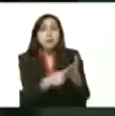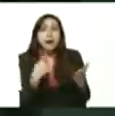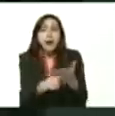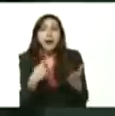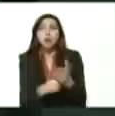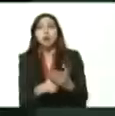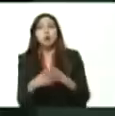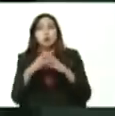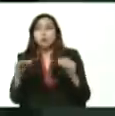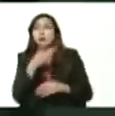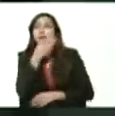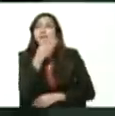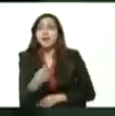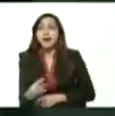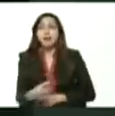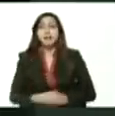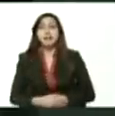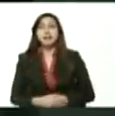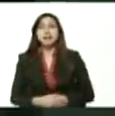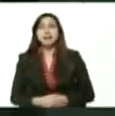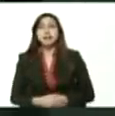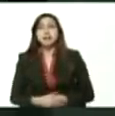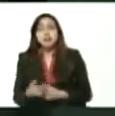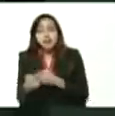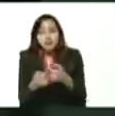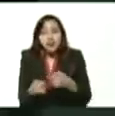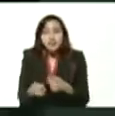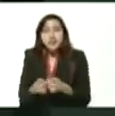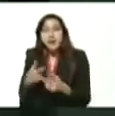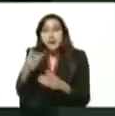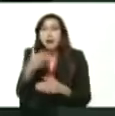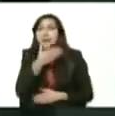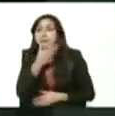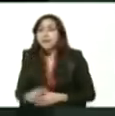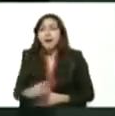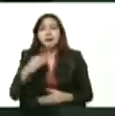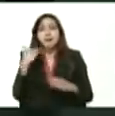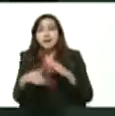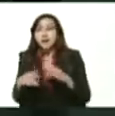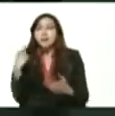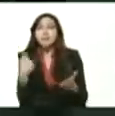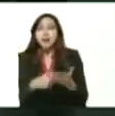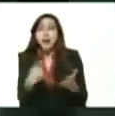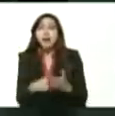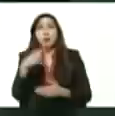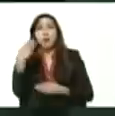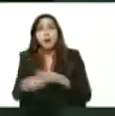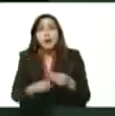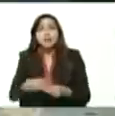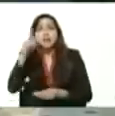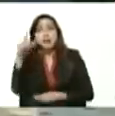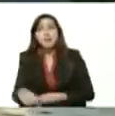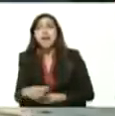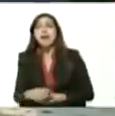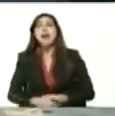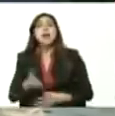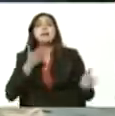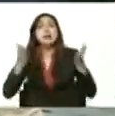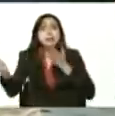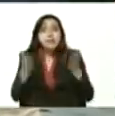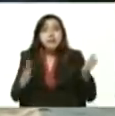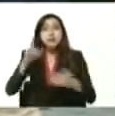como lo es el pago o recarga de operadoras telefónicas como Movilnet, Digitel, puede pagar CanTV, SimpleTV,